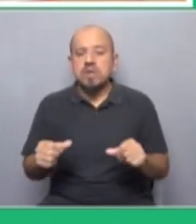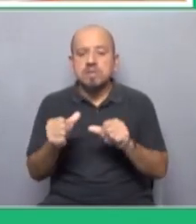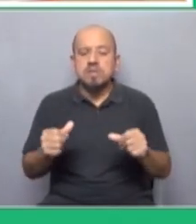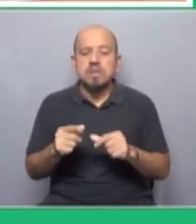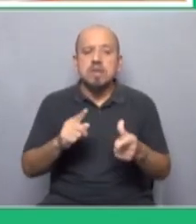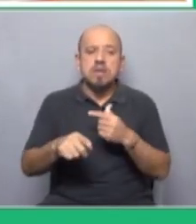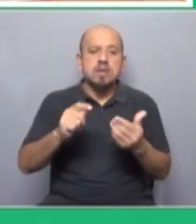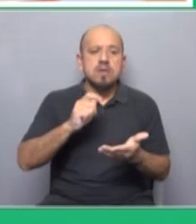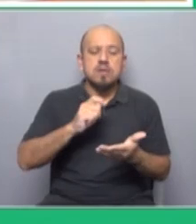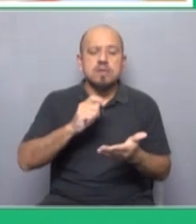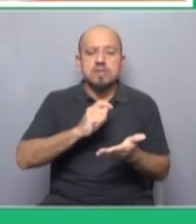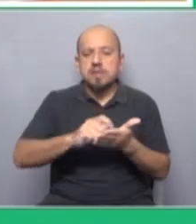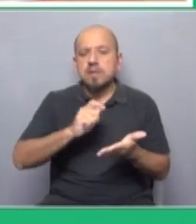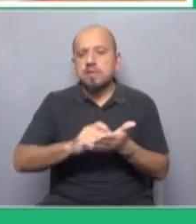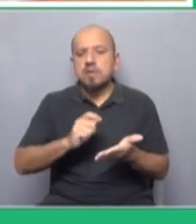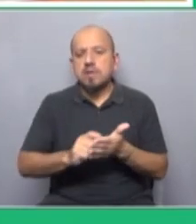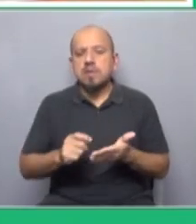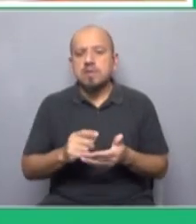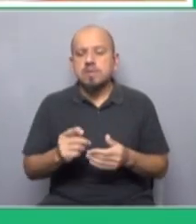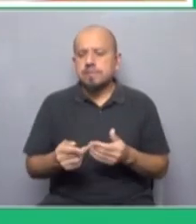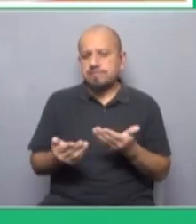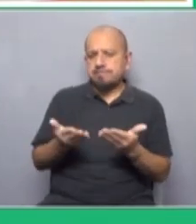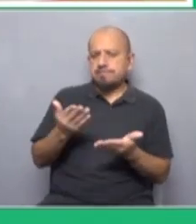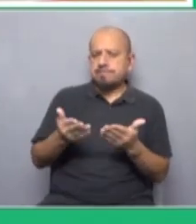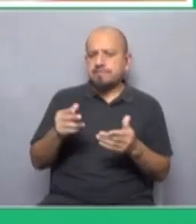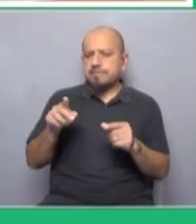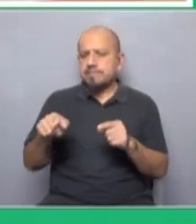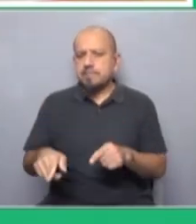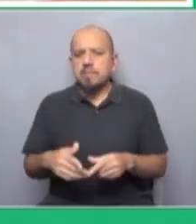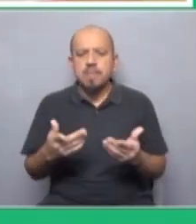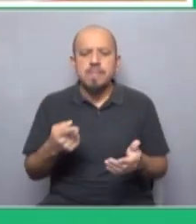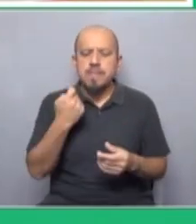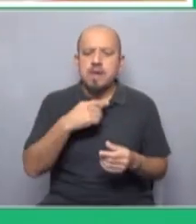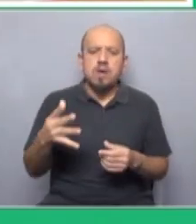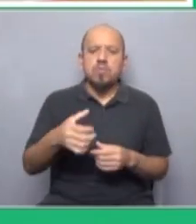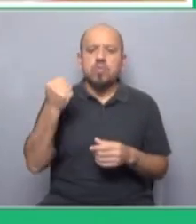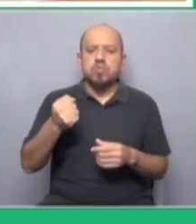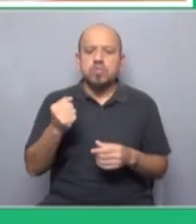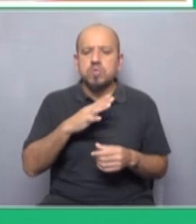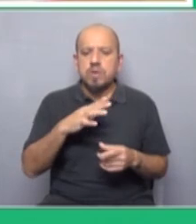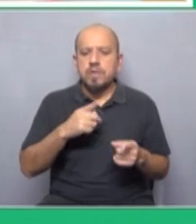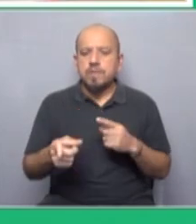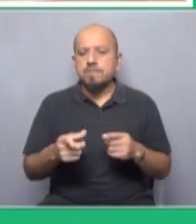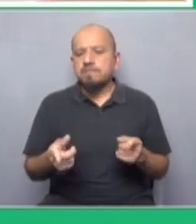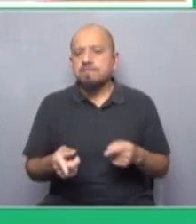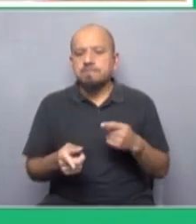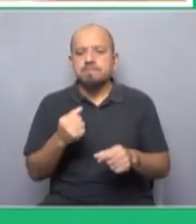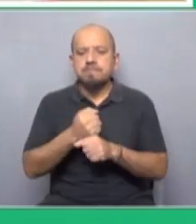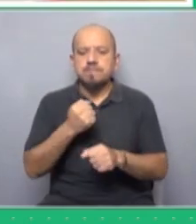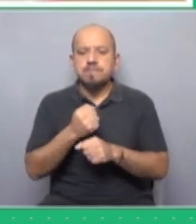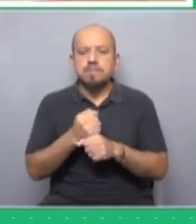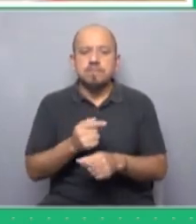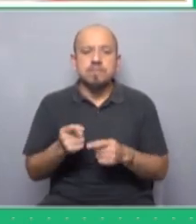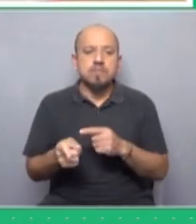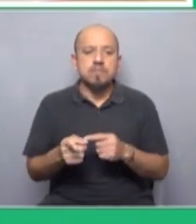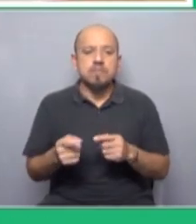monitoreos para poder aplacar esta falta o estos abusos que estaban siendo cometidos con las trabajadoras y los